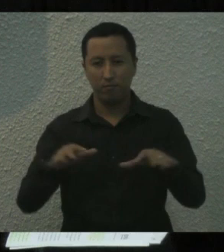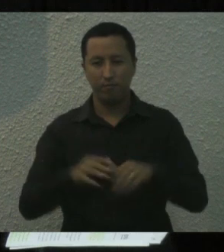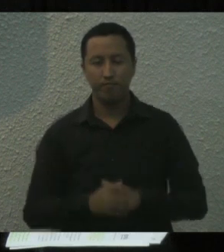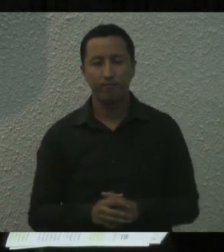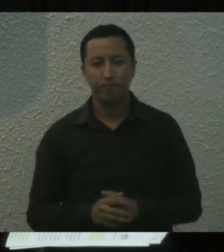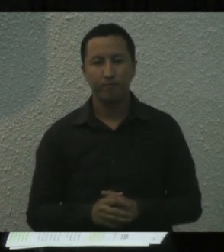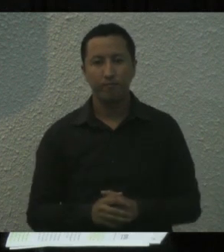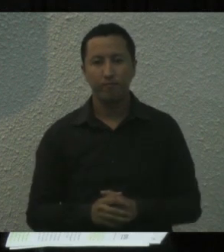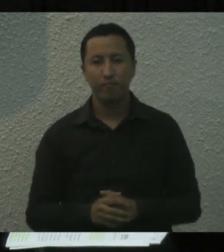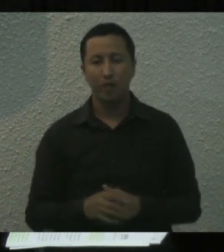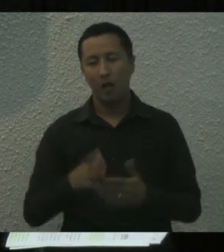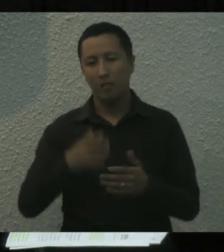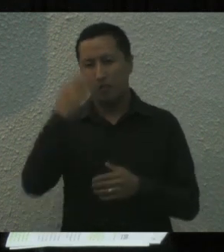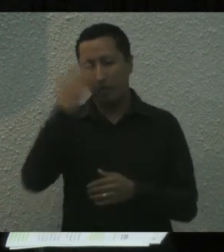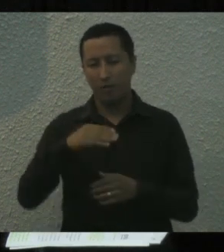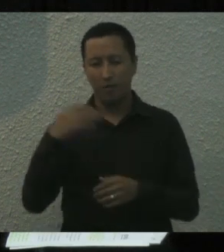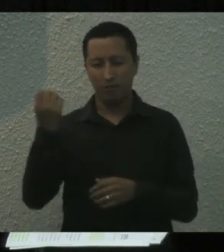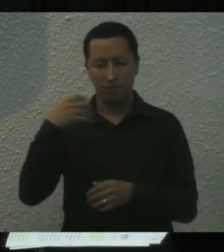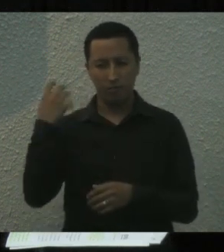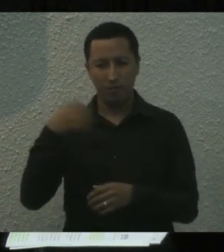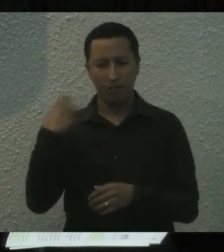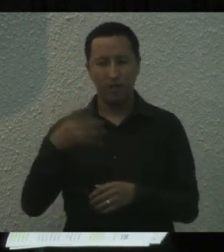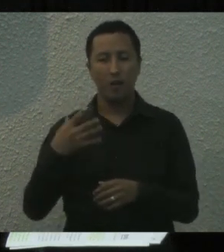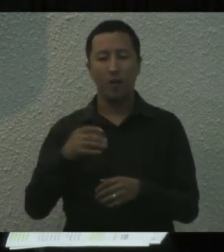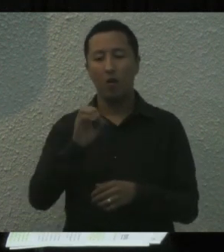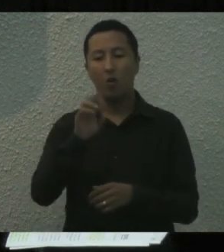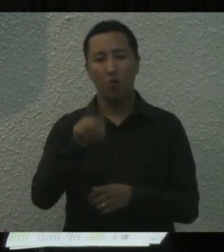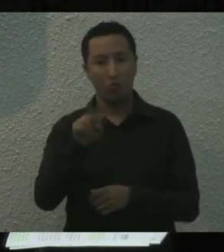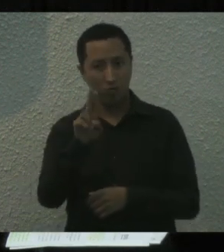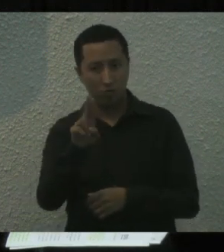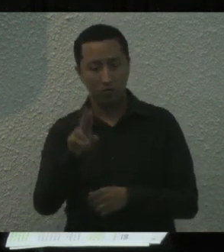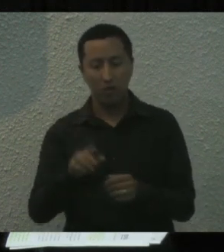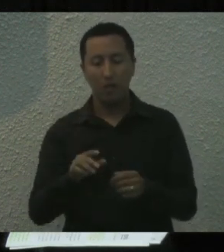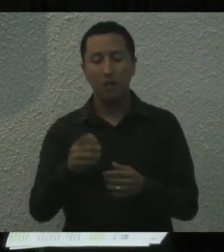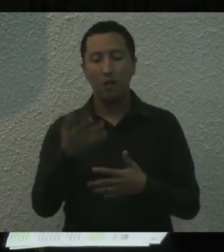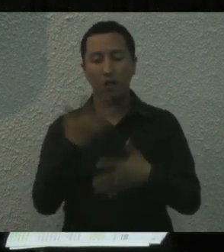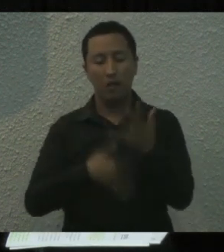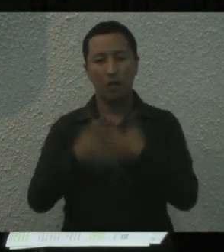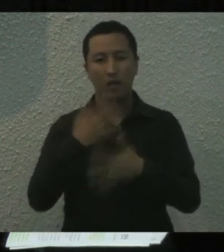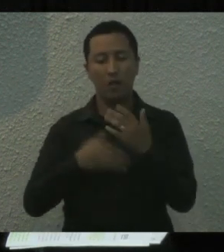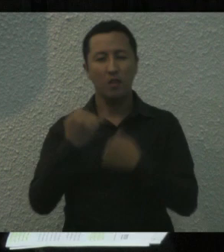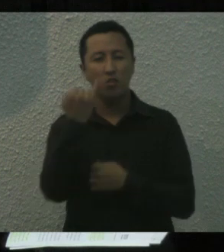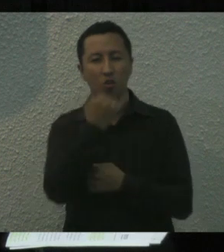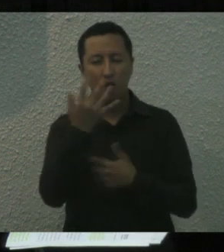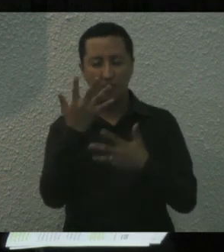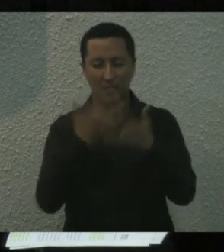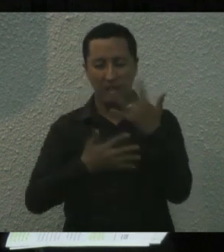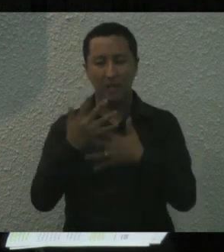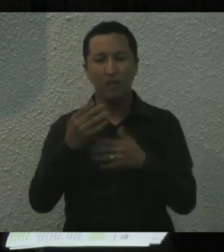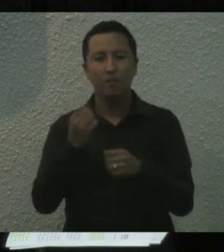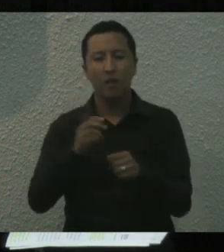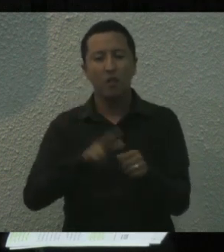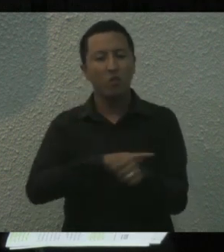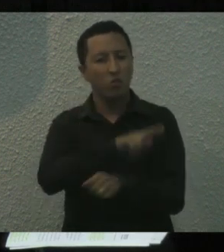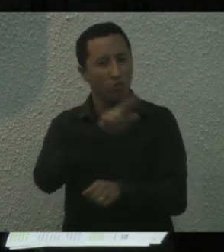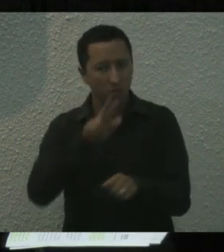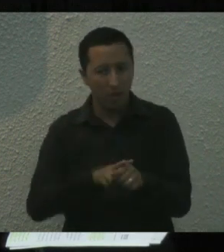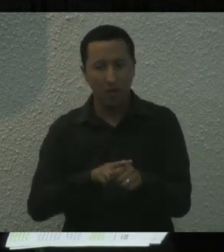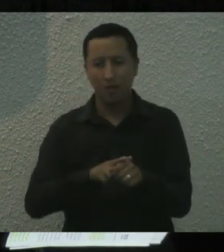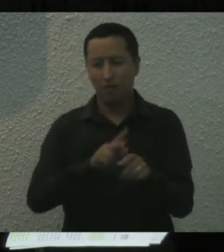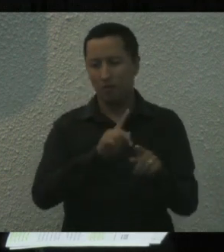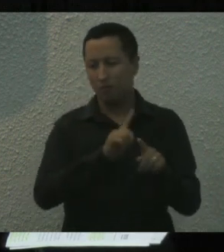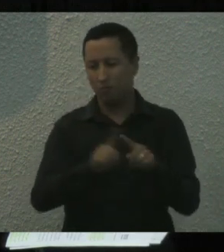Tal como lo ha reconocido la Asamblea General de las Naciones Unidas, las lenguas de señas son idiomas naturales de todos los